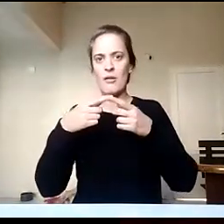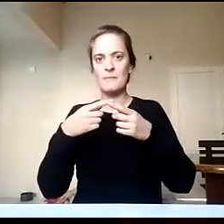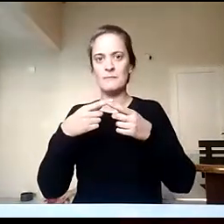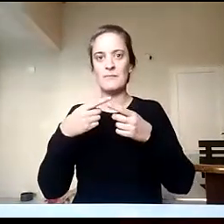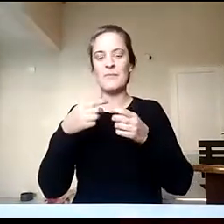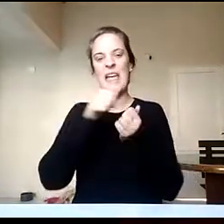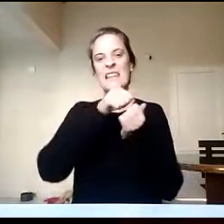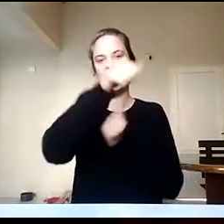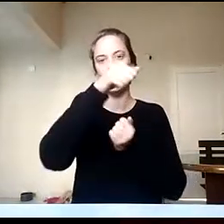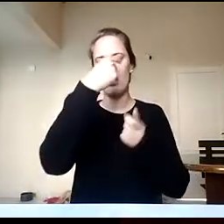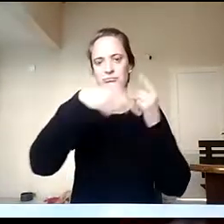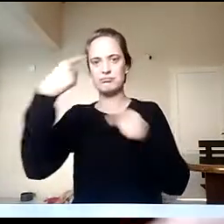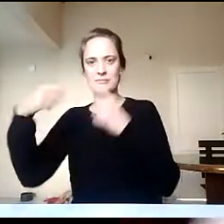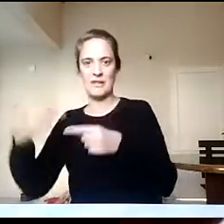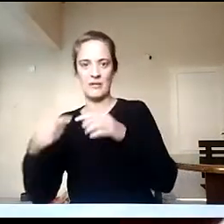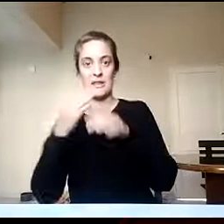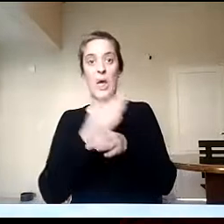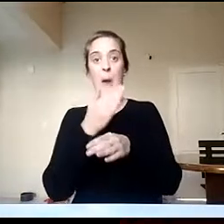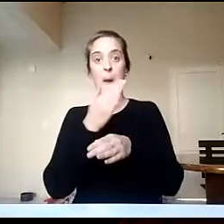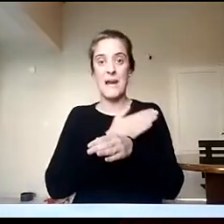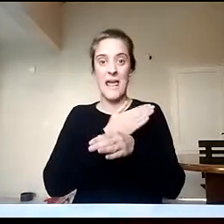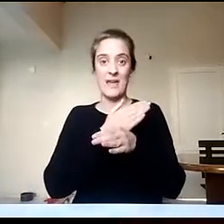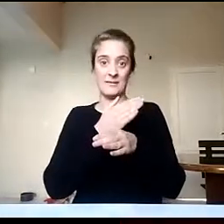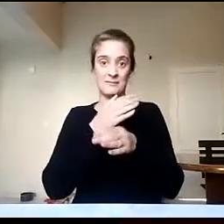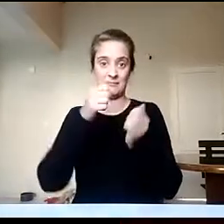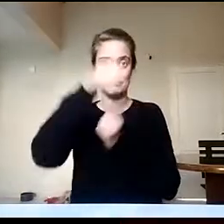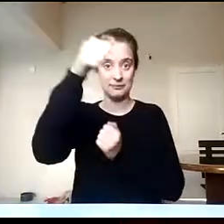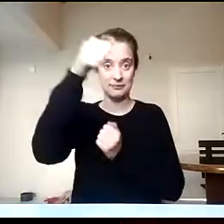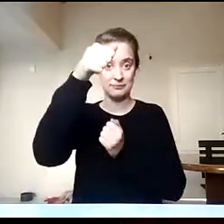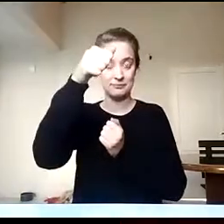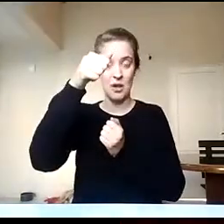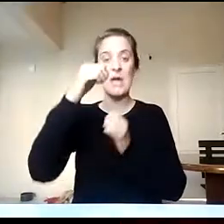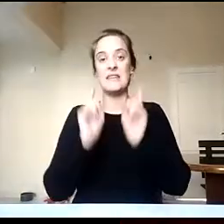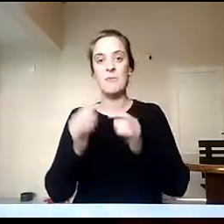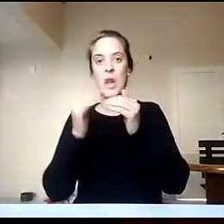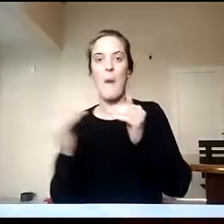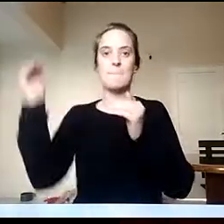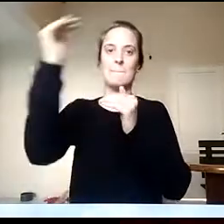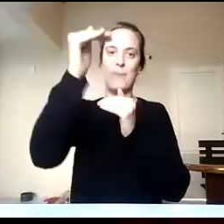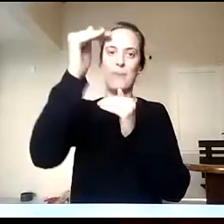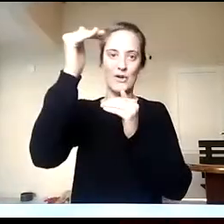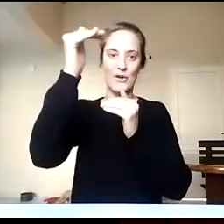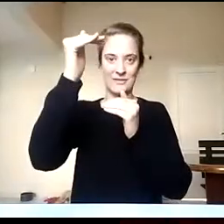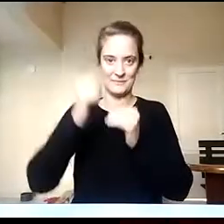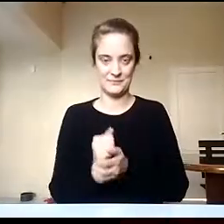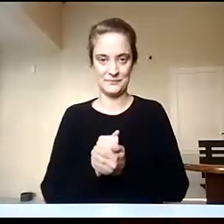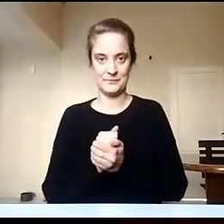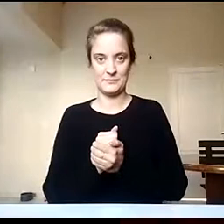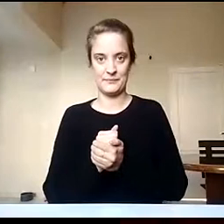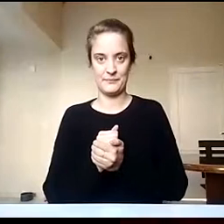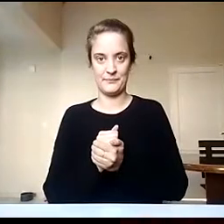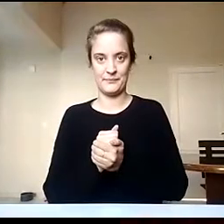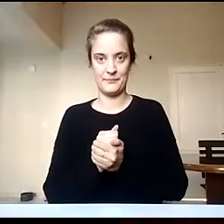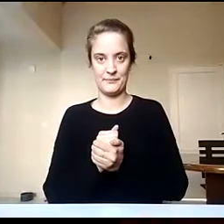de pregrado y títulos también postítulos, recientemente del Instituto de Ampliados oferta, y nosotros